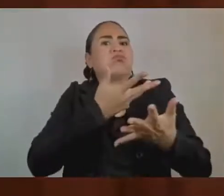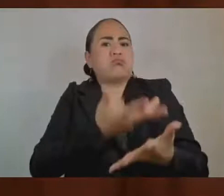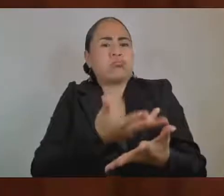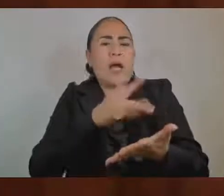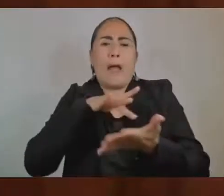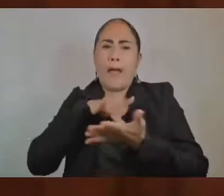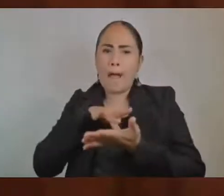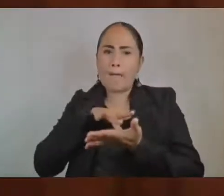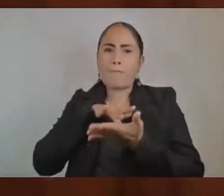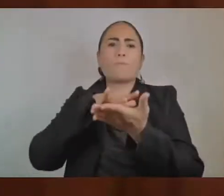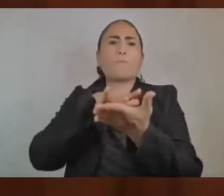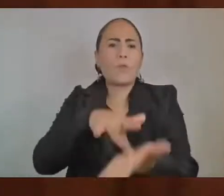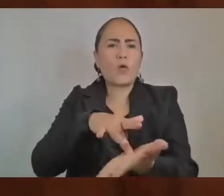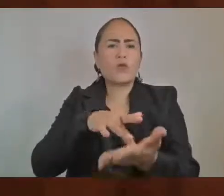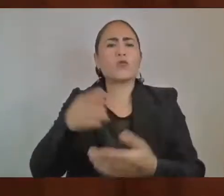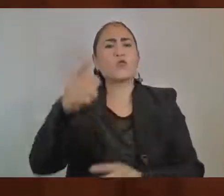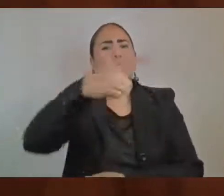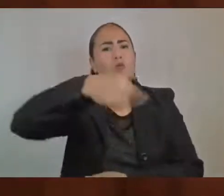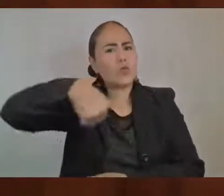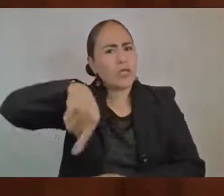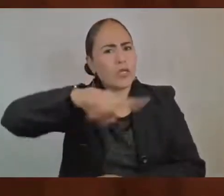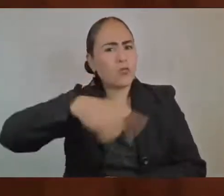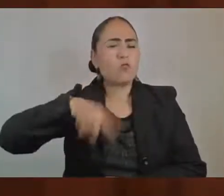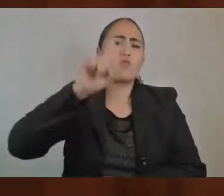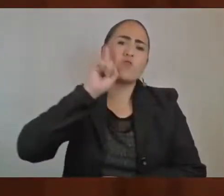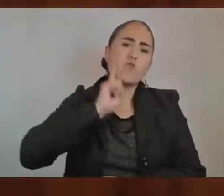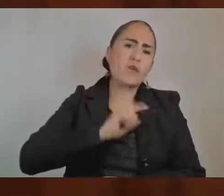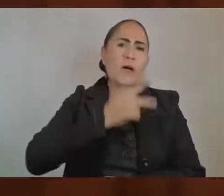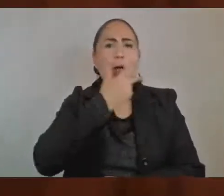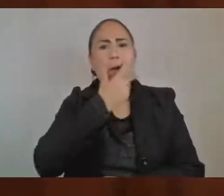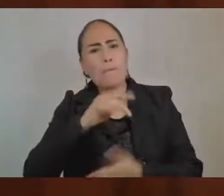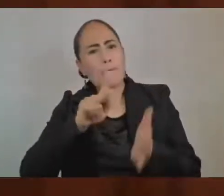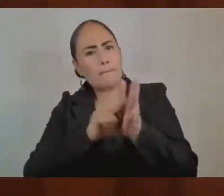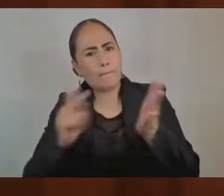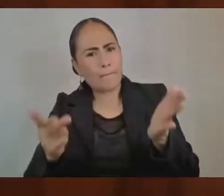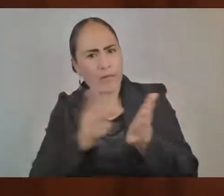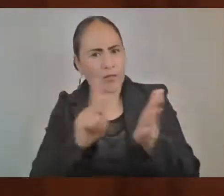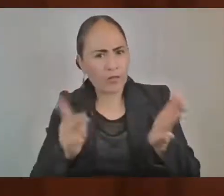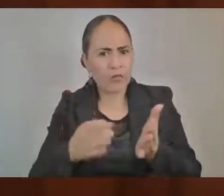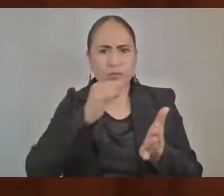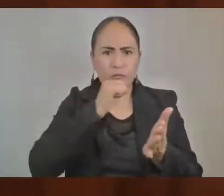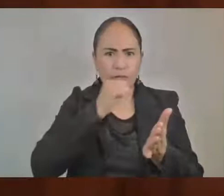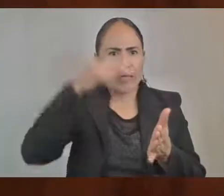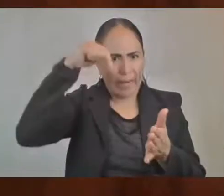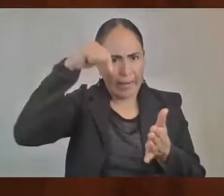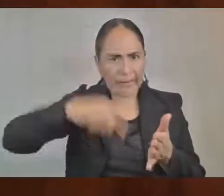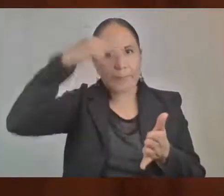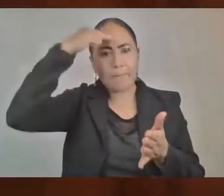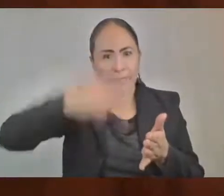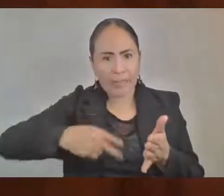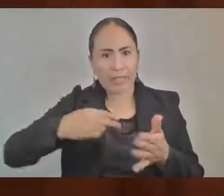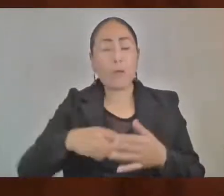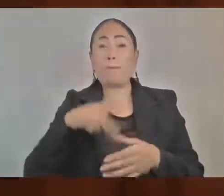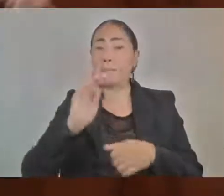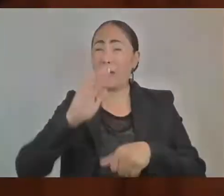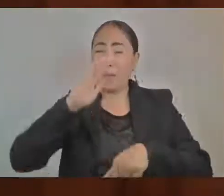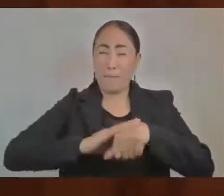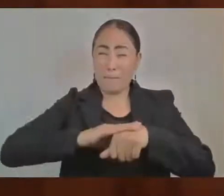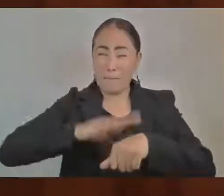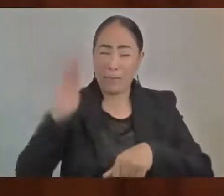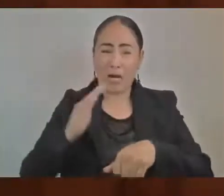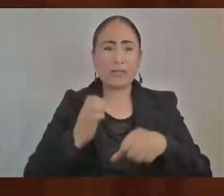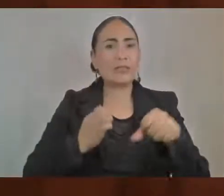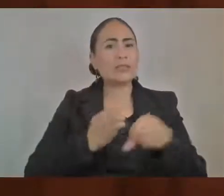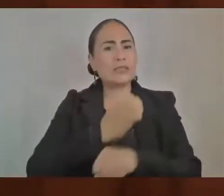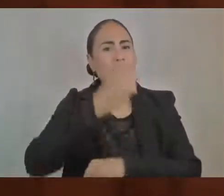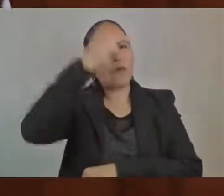todos y todas las periodistas de México, pero sobre todo para los del Estado de México, las